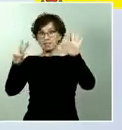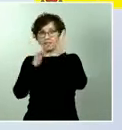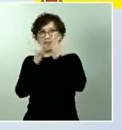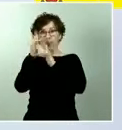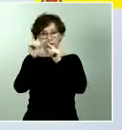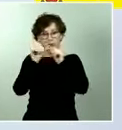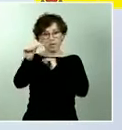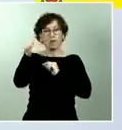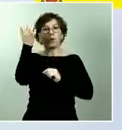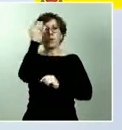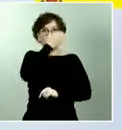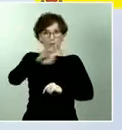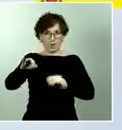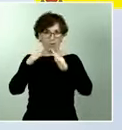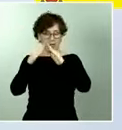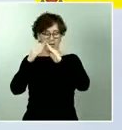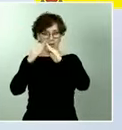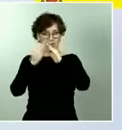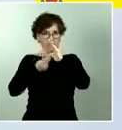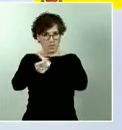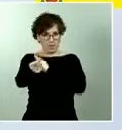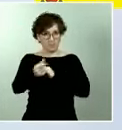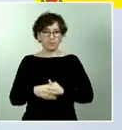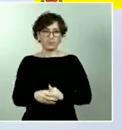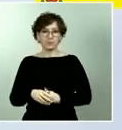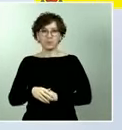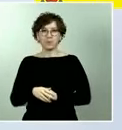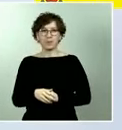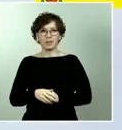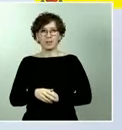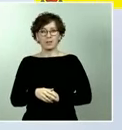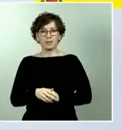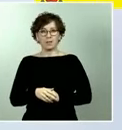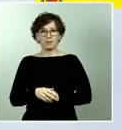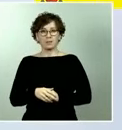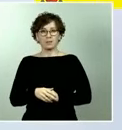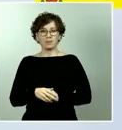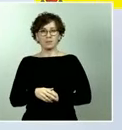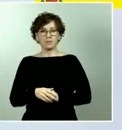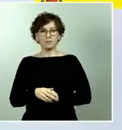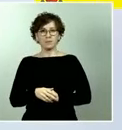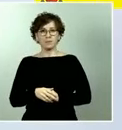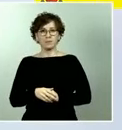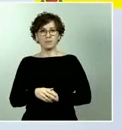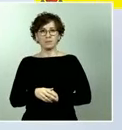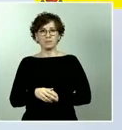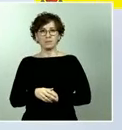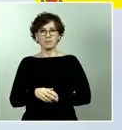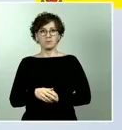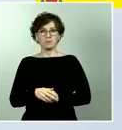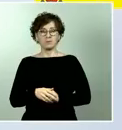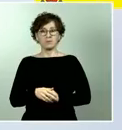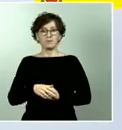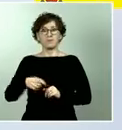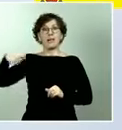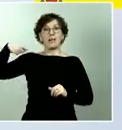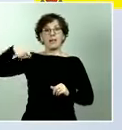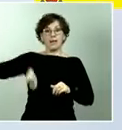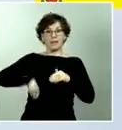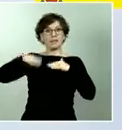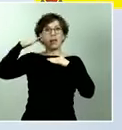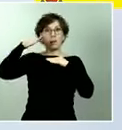-19 se complementará con una renta mínima ciudadana que, además de proteger a los más vulnerables,